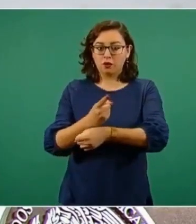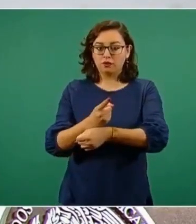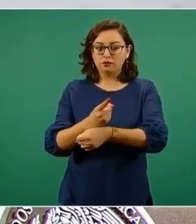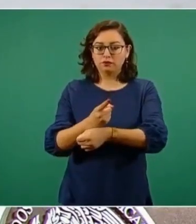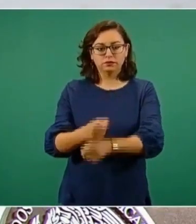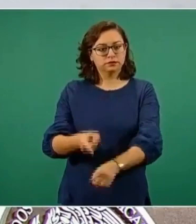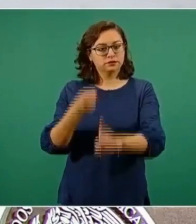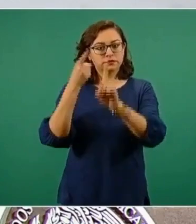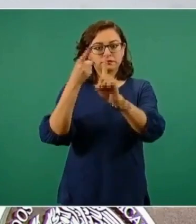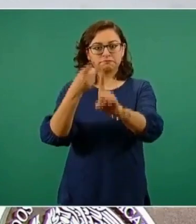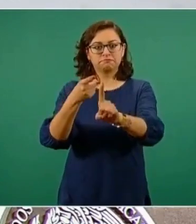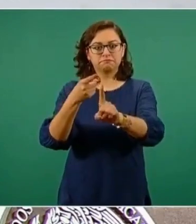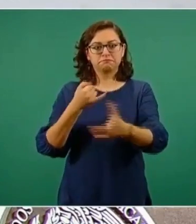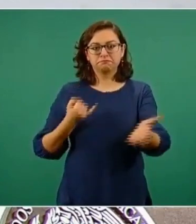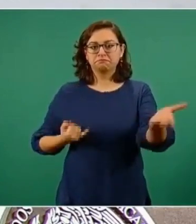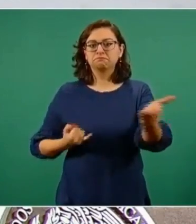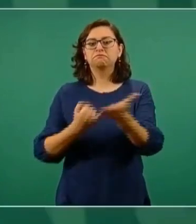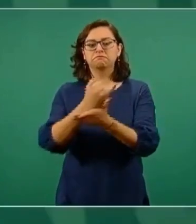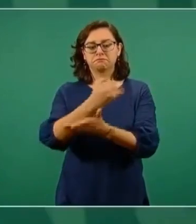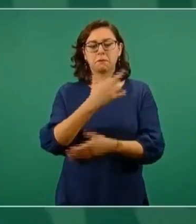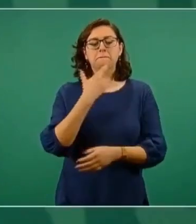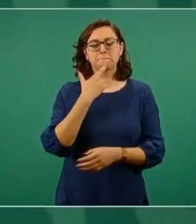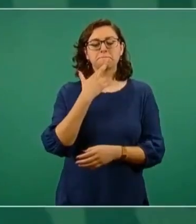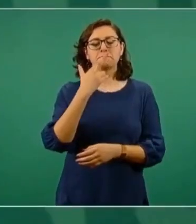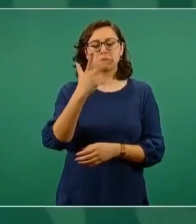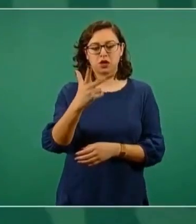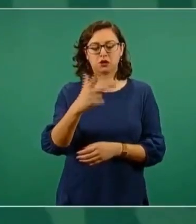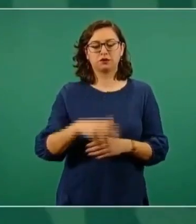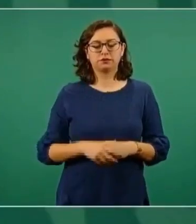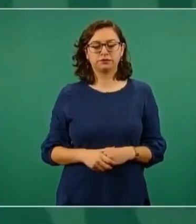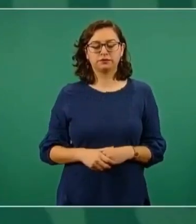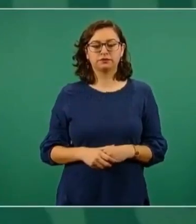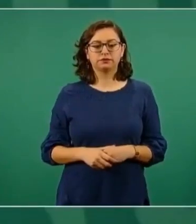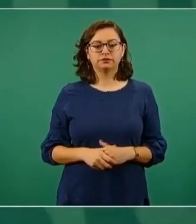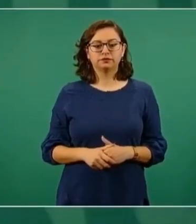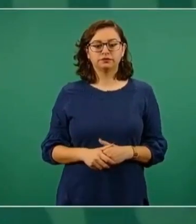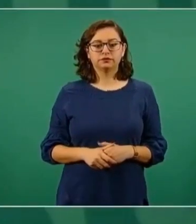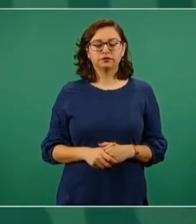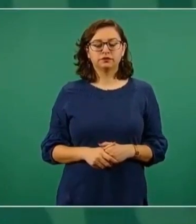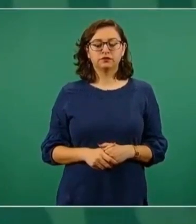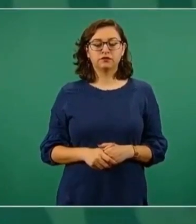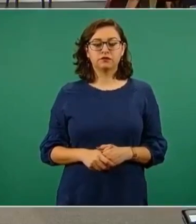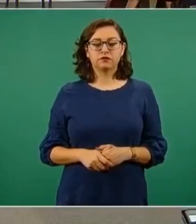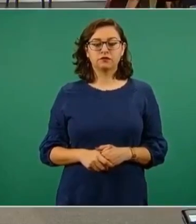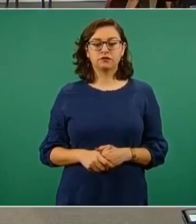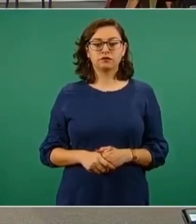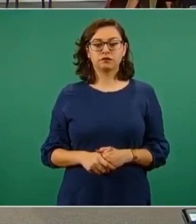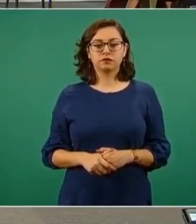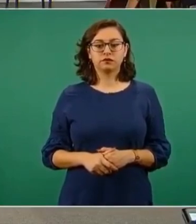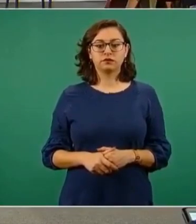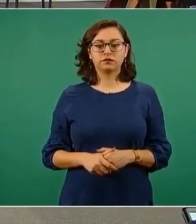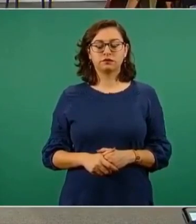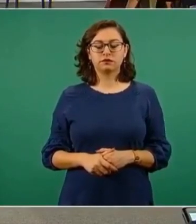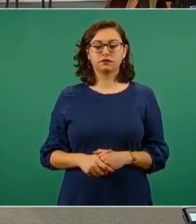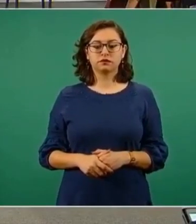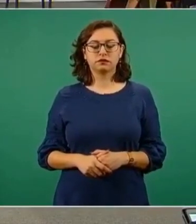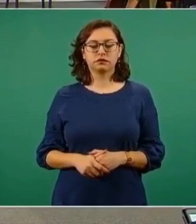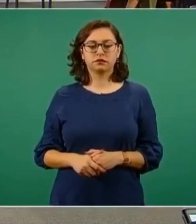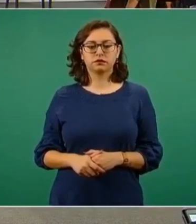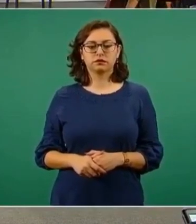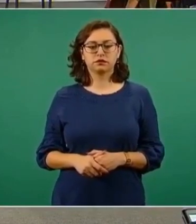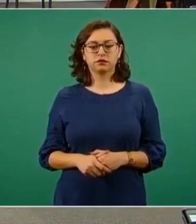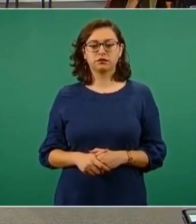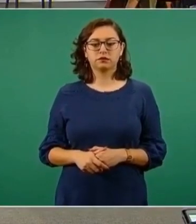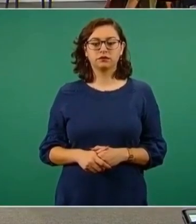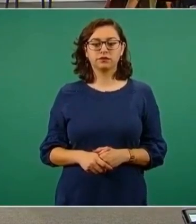conducen a mejores decisiones. En el caso de toda la discusión alrededor